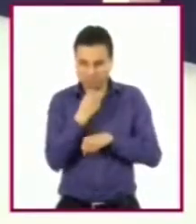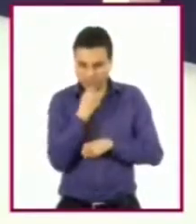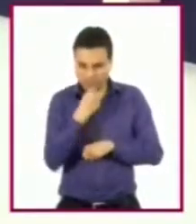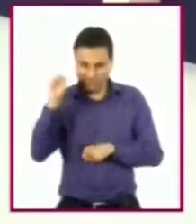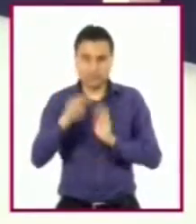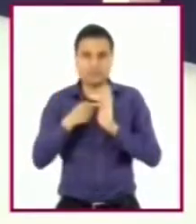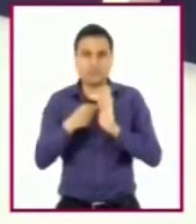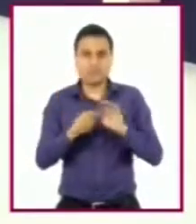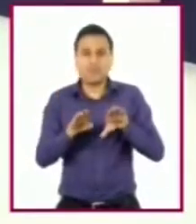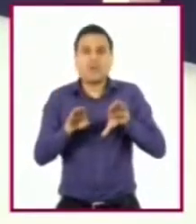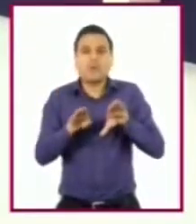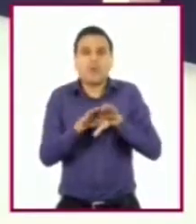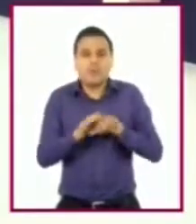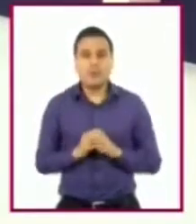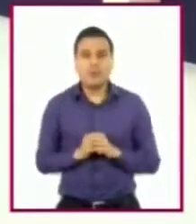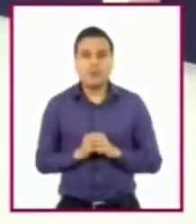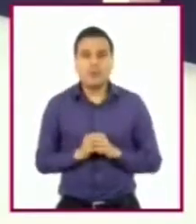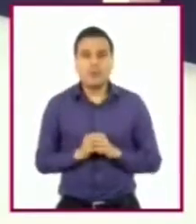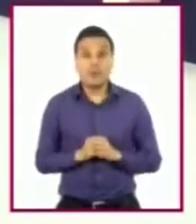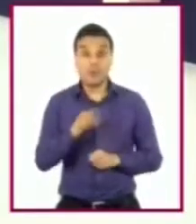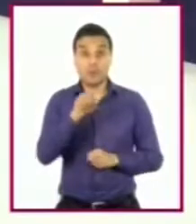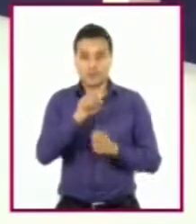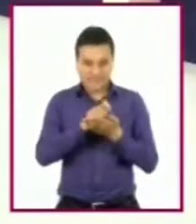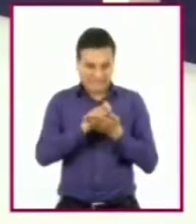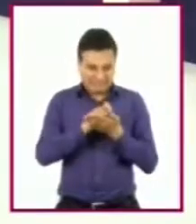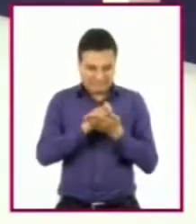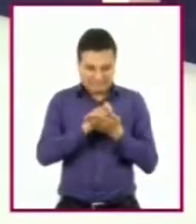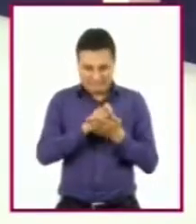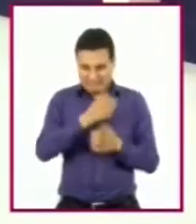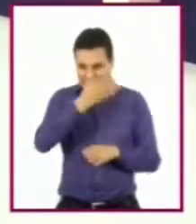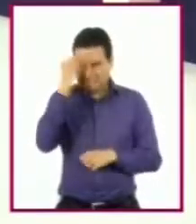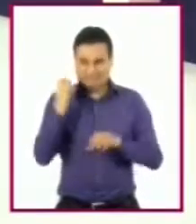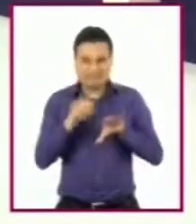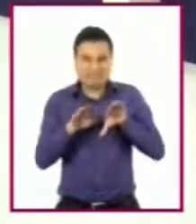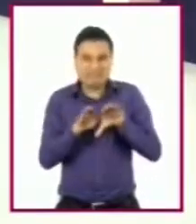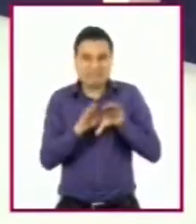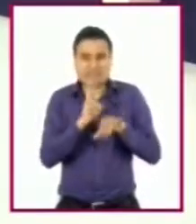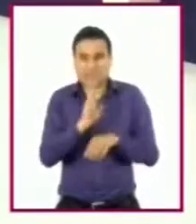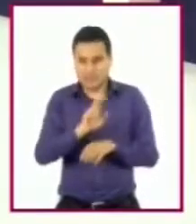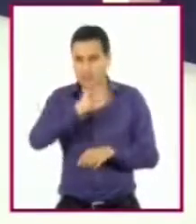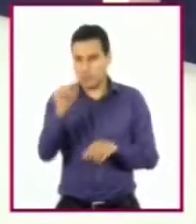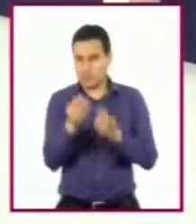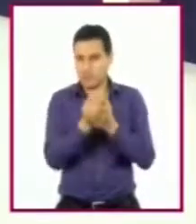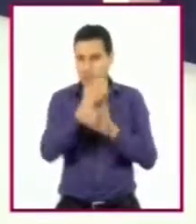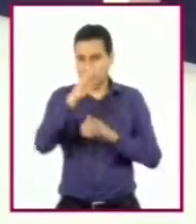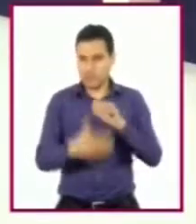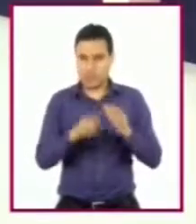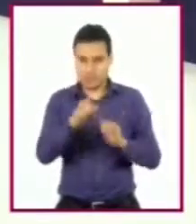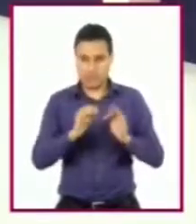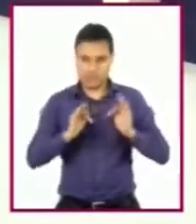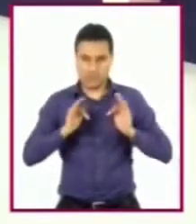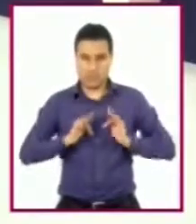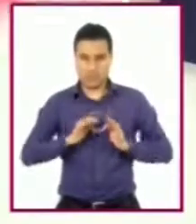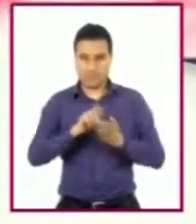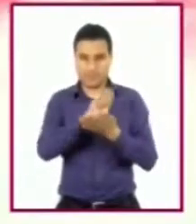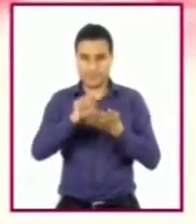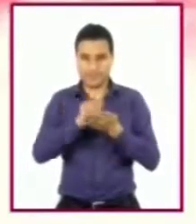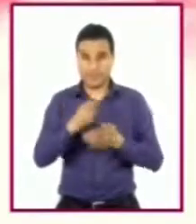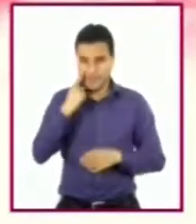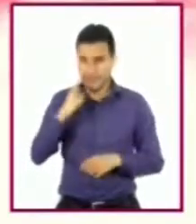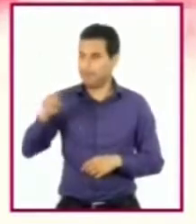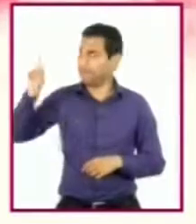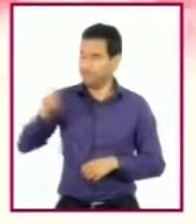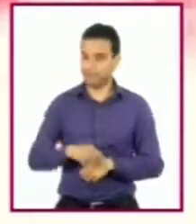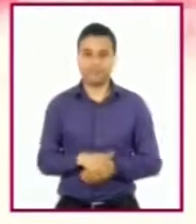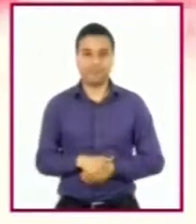si en este momento no terminan la actividad. Puedan retomar esta etapa al finalizar la sesión. ¿Listos? Escuchen con atención.